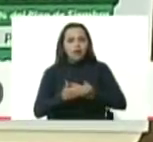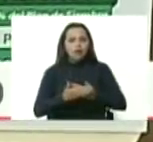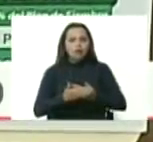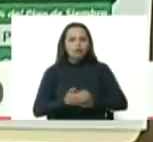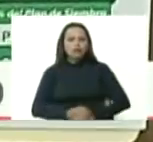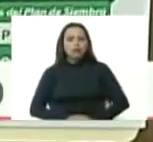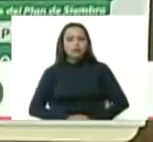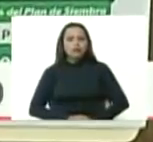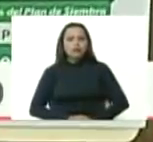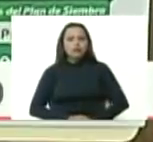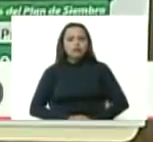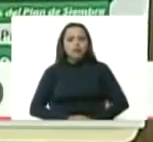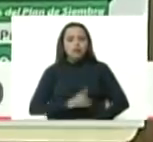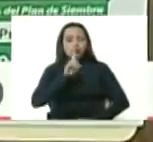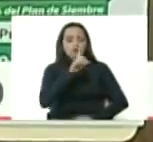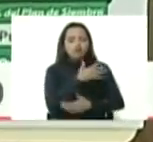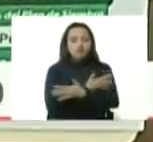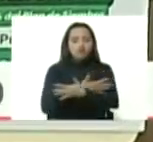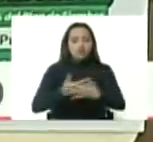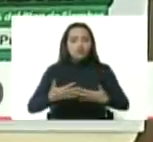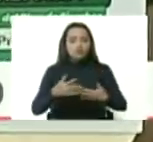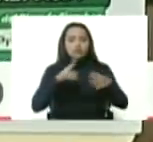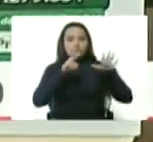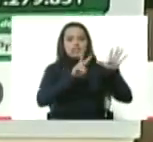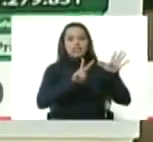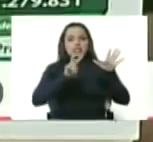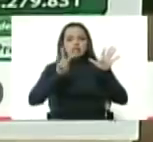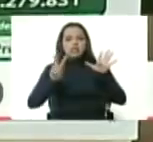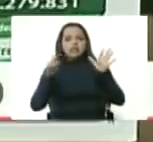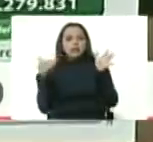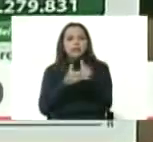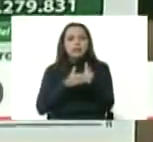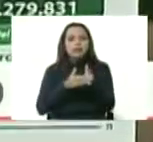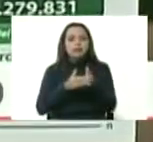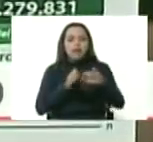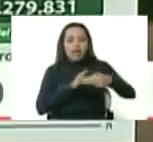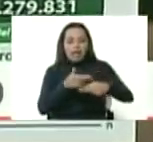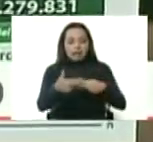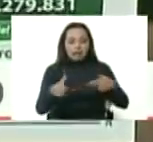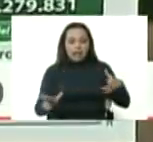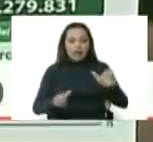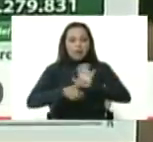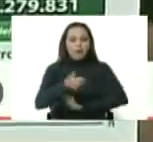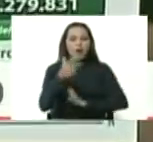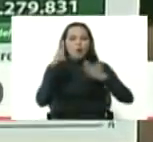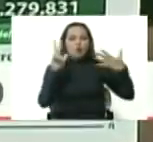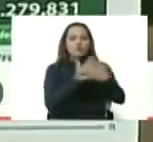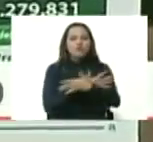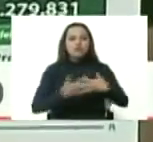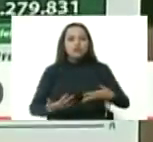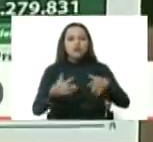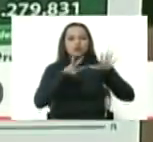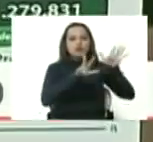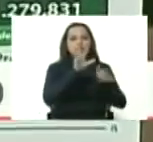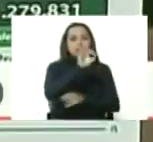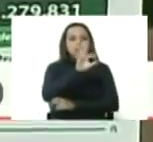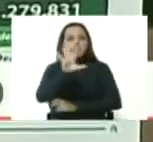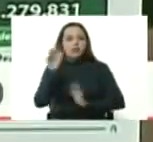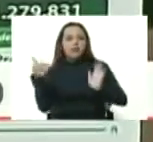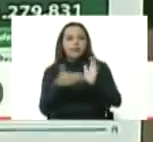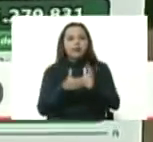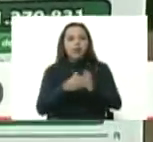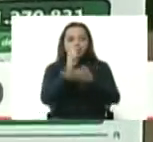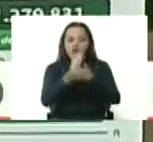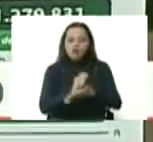un millón setenta y siete mil hectáreas para producir algo más de ocho millones ochocientos treinta y cinco mil